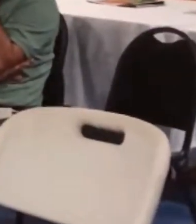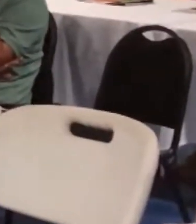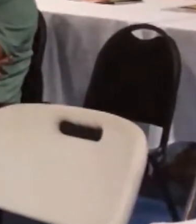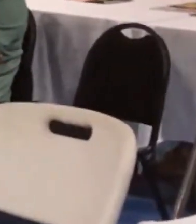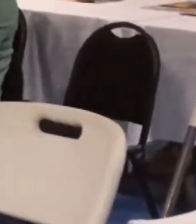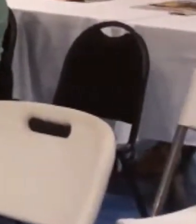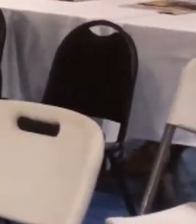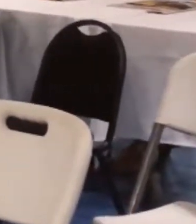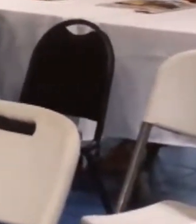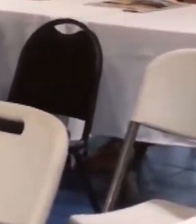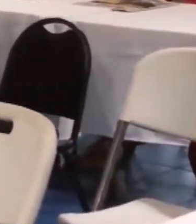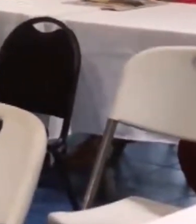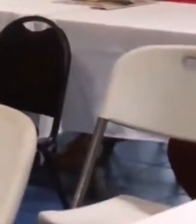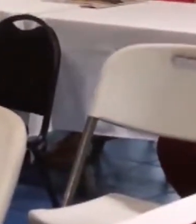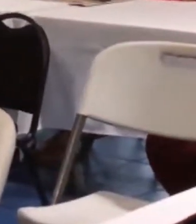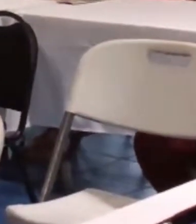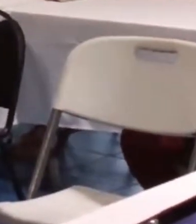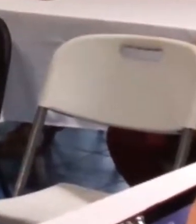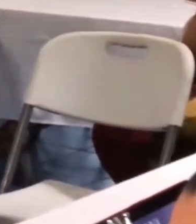conservación.